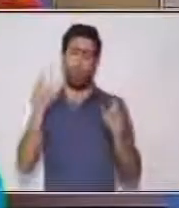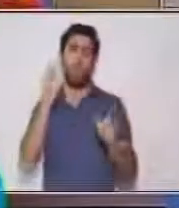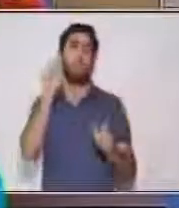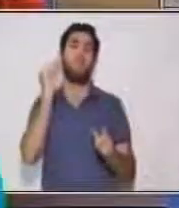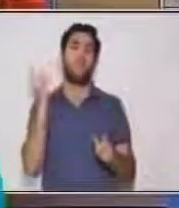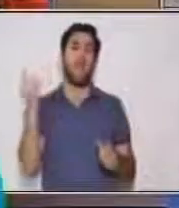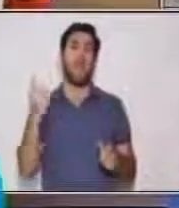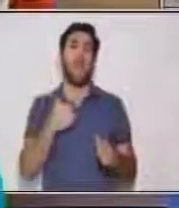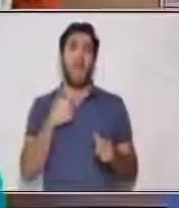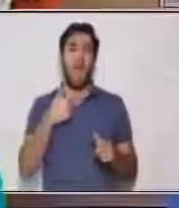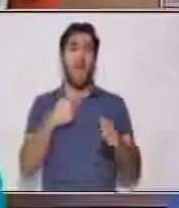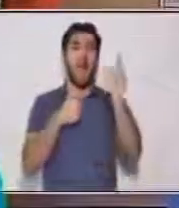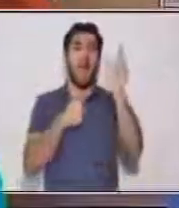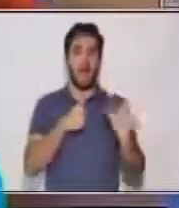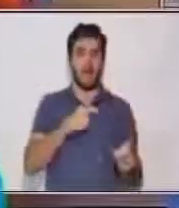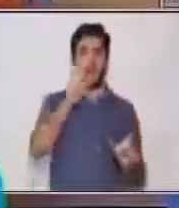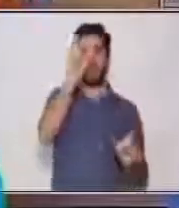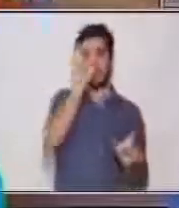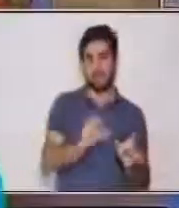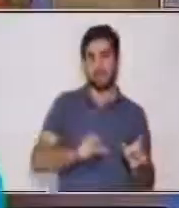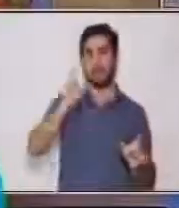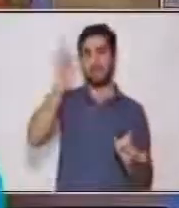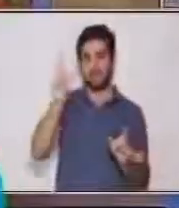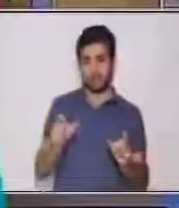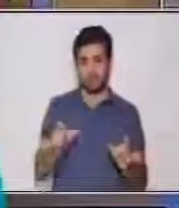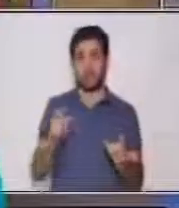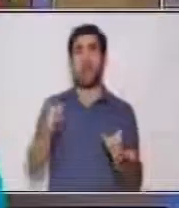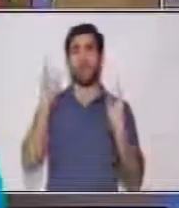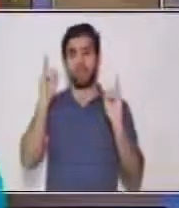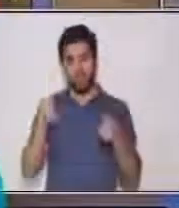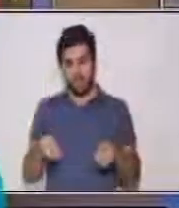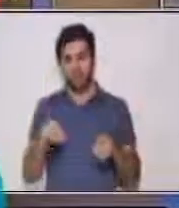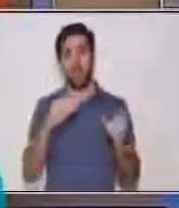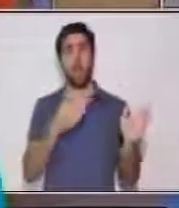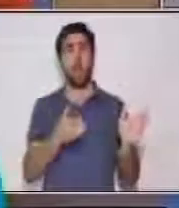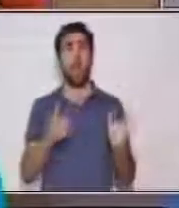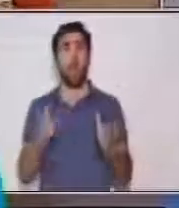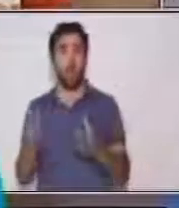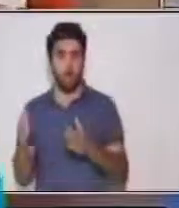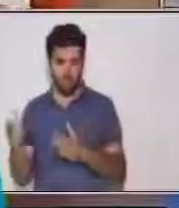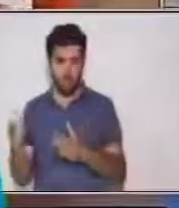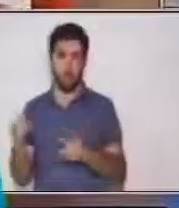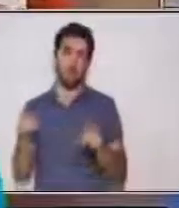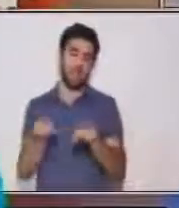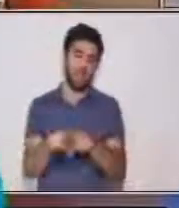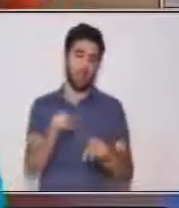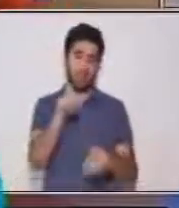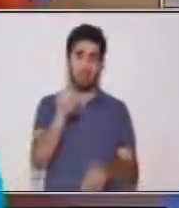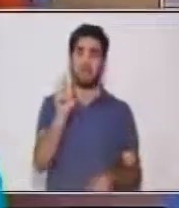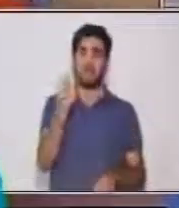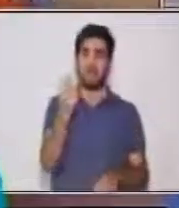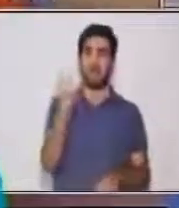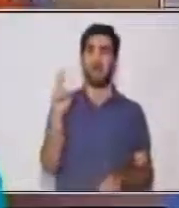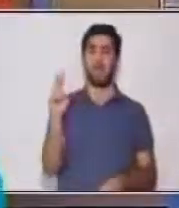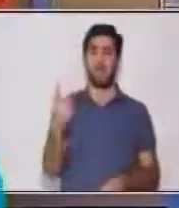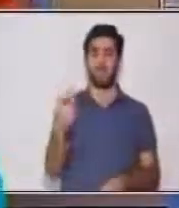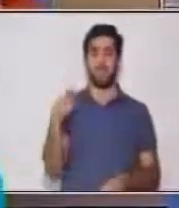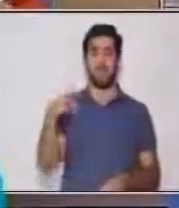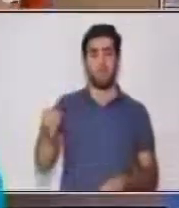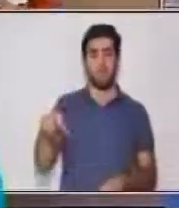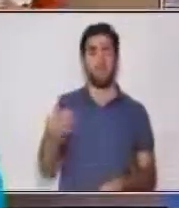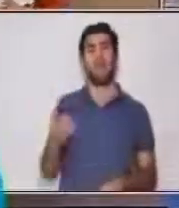línea de la tercera. Tenemos que tener orden, ¿verdad? Cuando estábamos en primero y segundo, podíamos